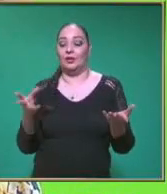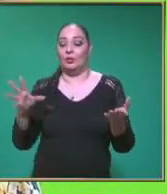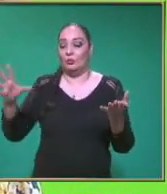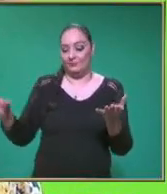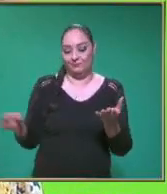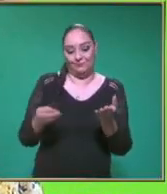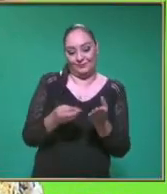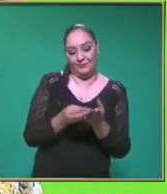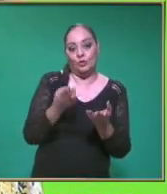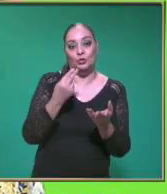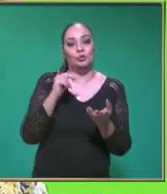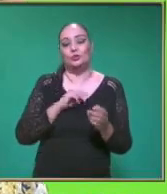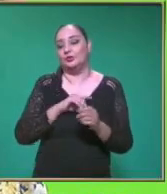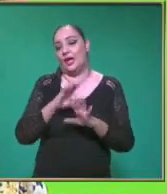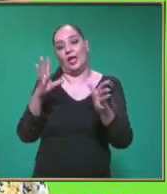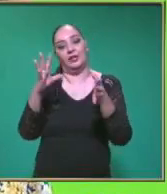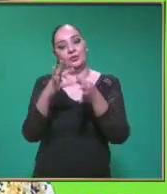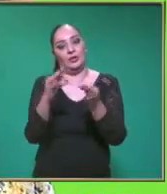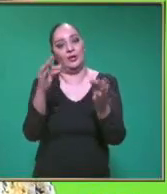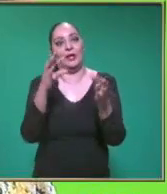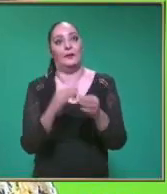información Que nosotros Te estamos dando